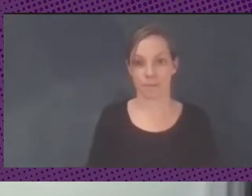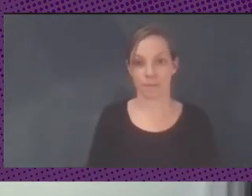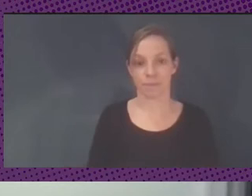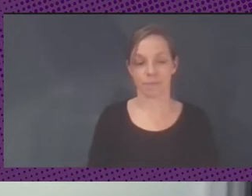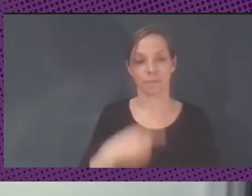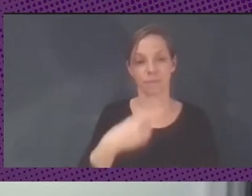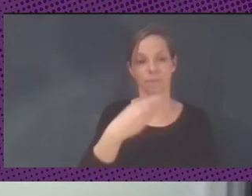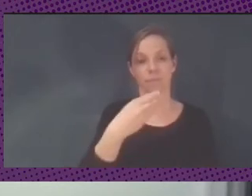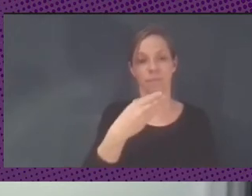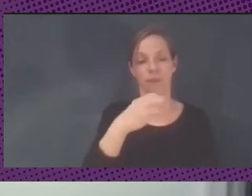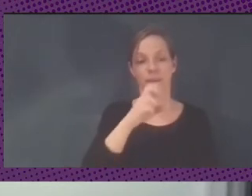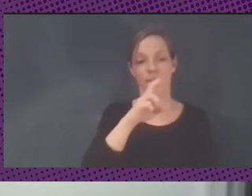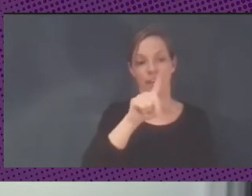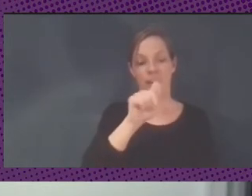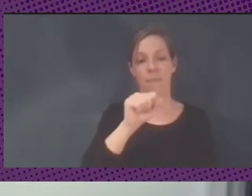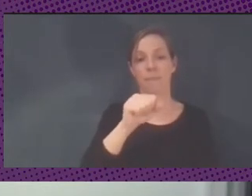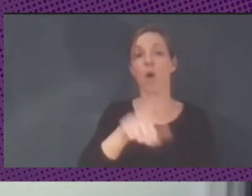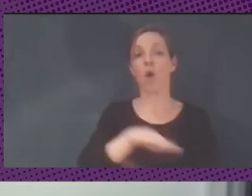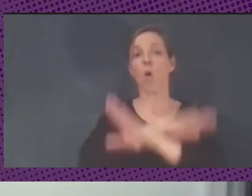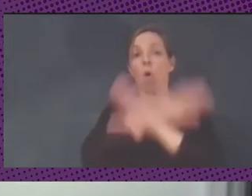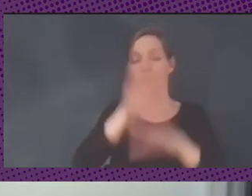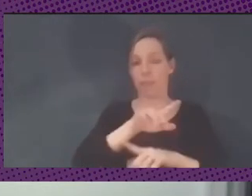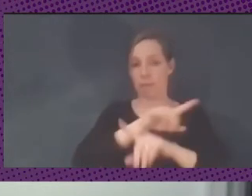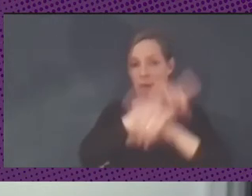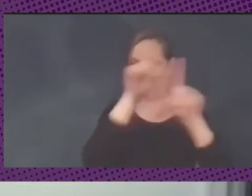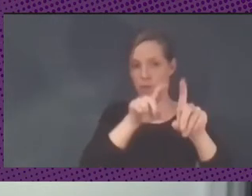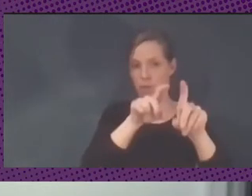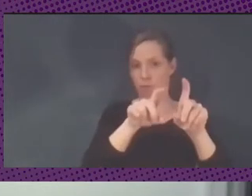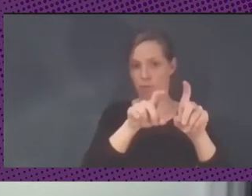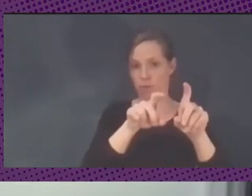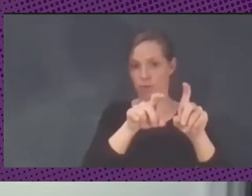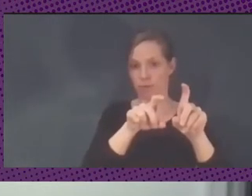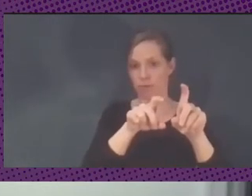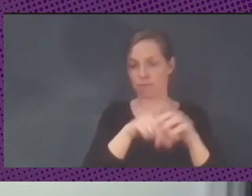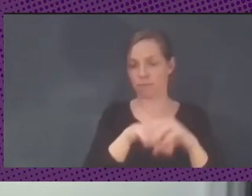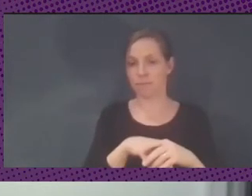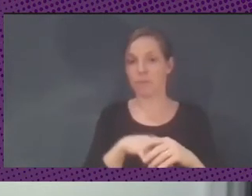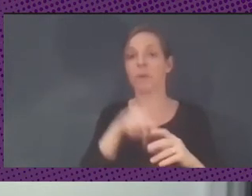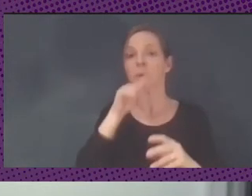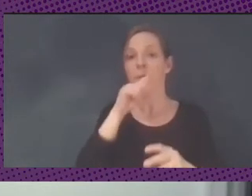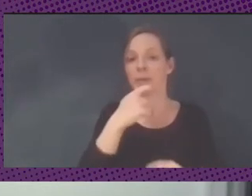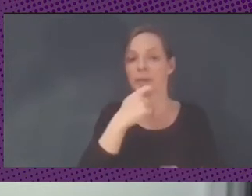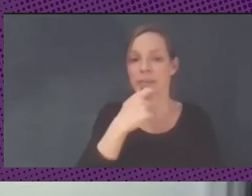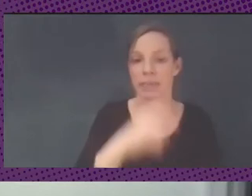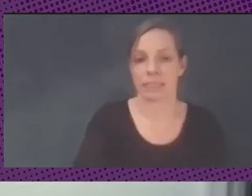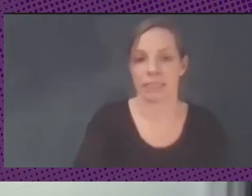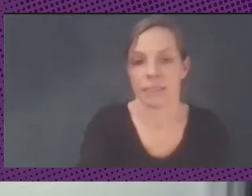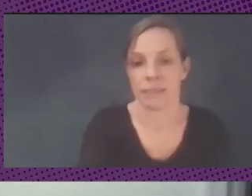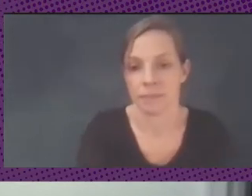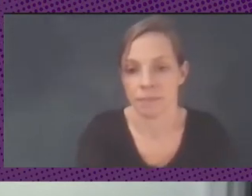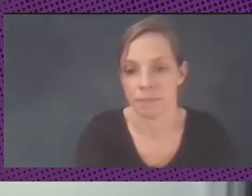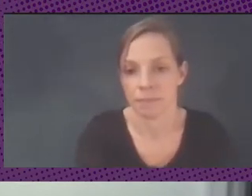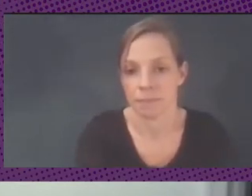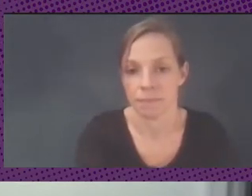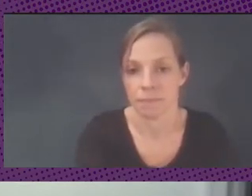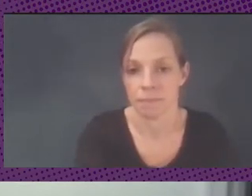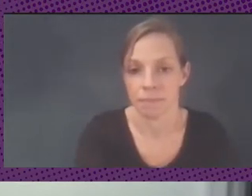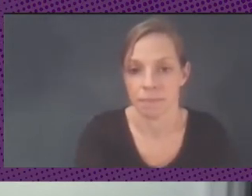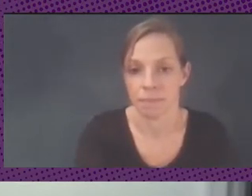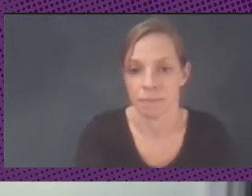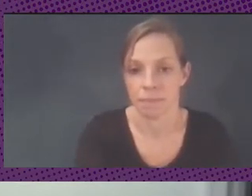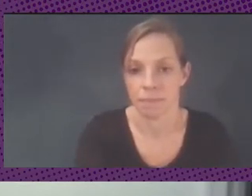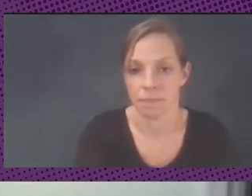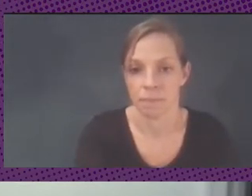Gabriela, te vamos a hacer la última pregunta y la voy a realizar en inglés. Unas de tus principales argumentos en